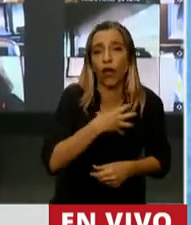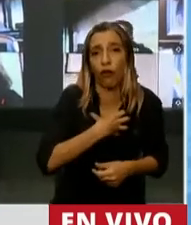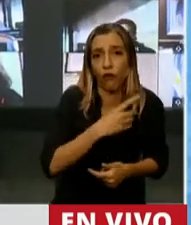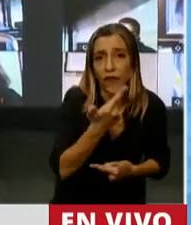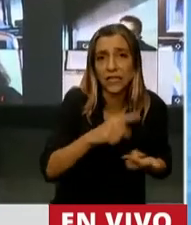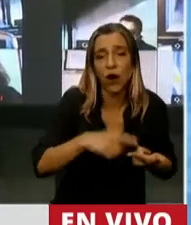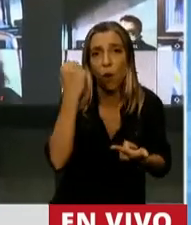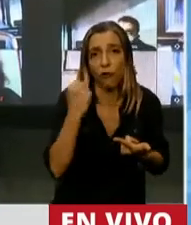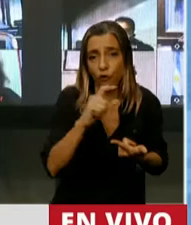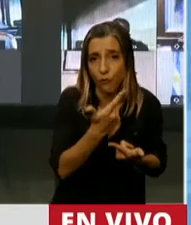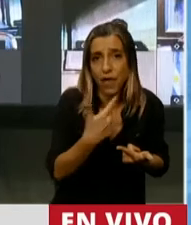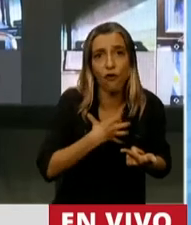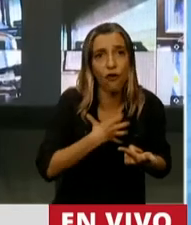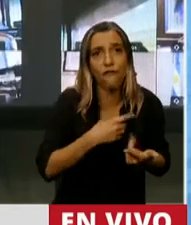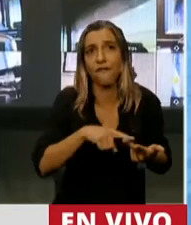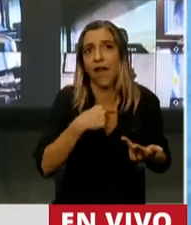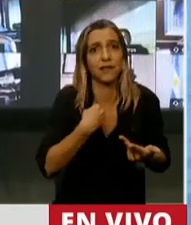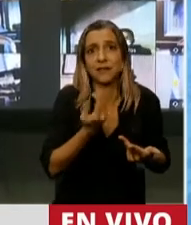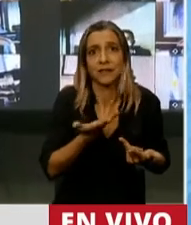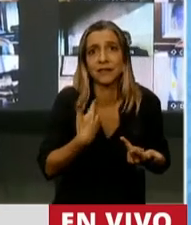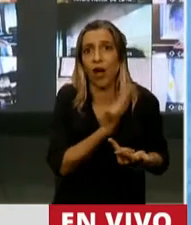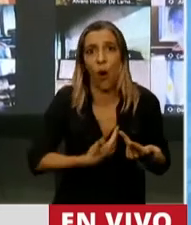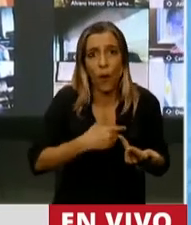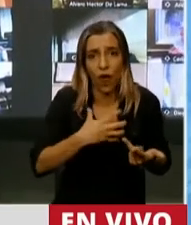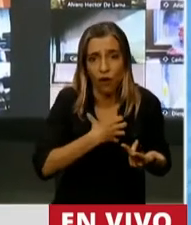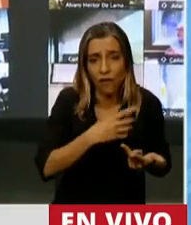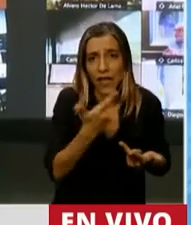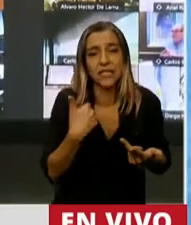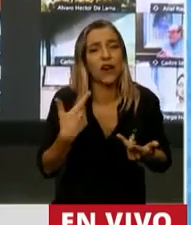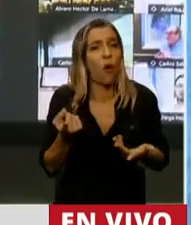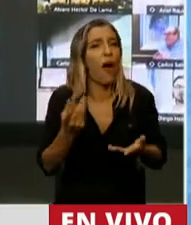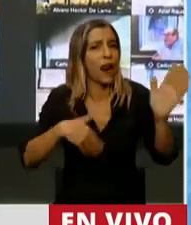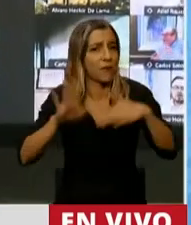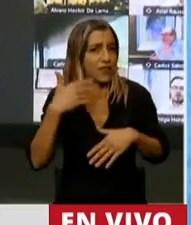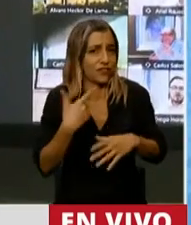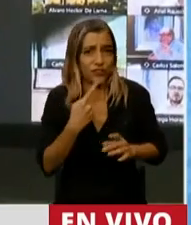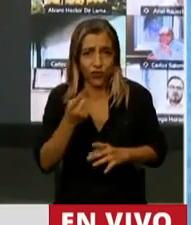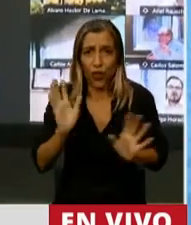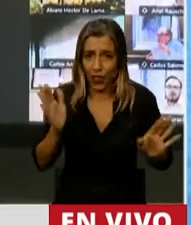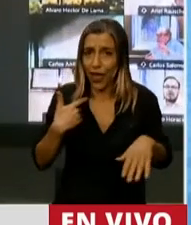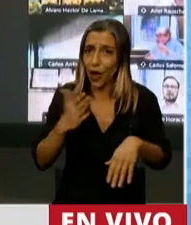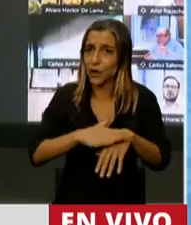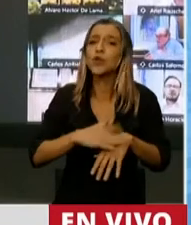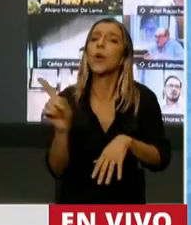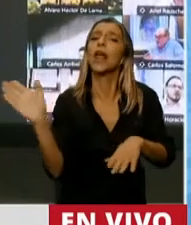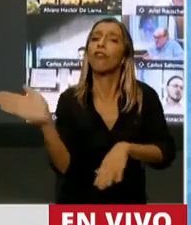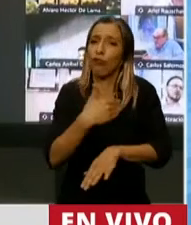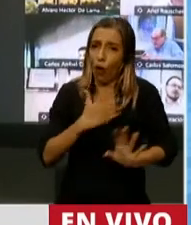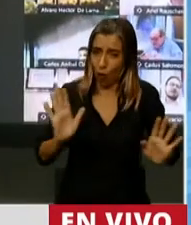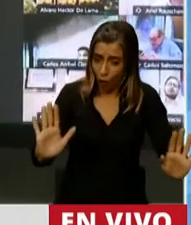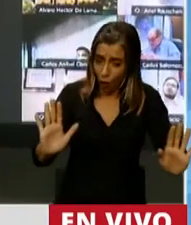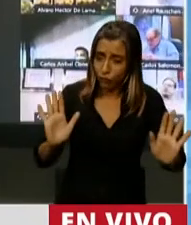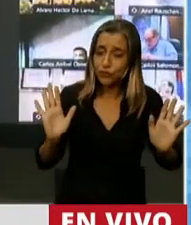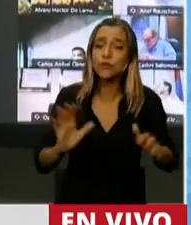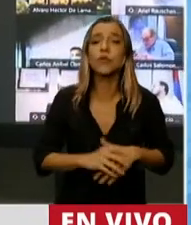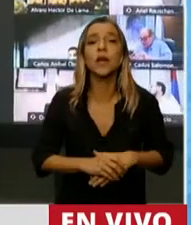de confianza, en sus gobiernos, y digo sus en plural, porque para hacernos cargo todos de la cuestión esta. Eso es bueno, digamos,